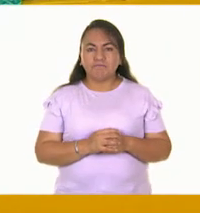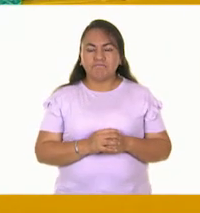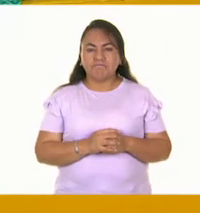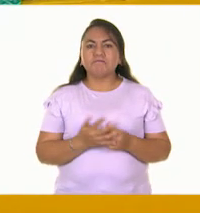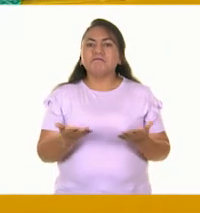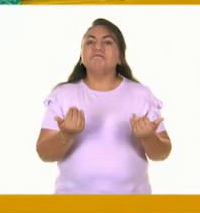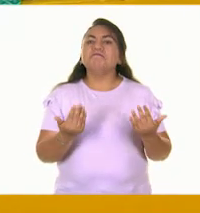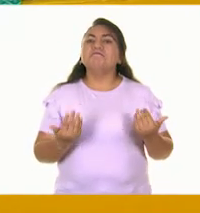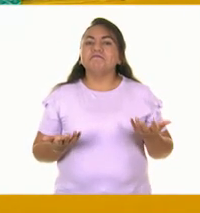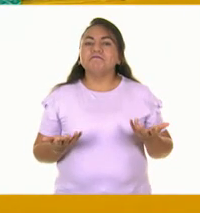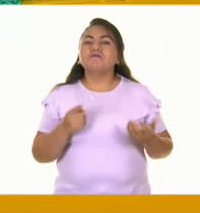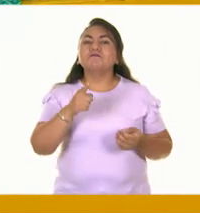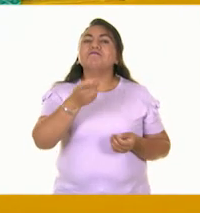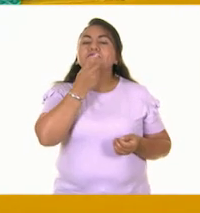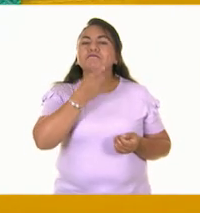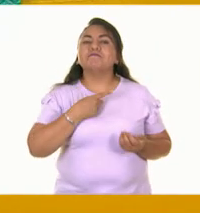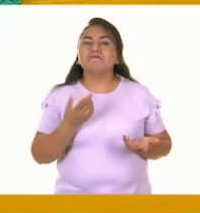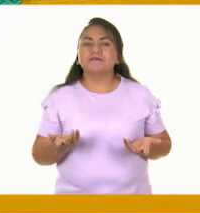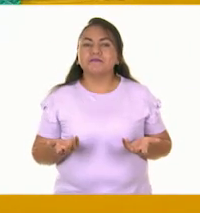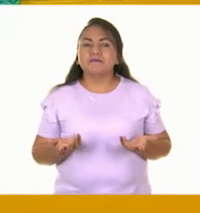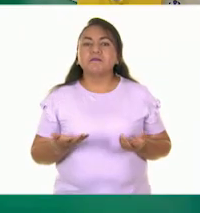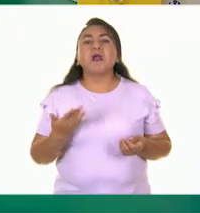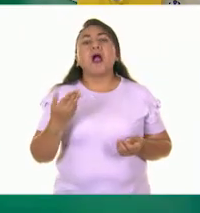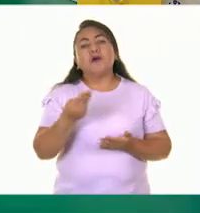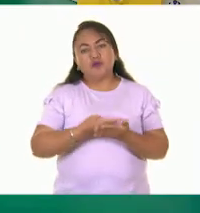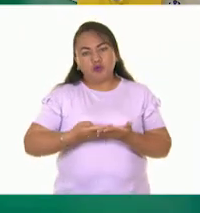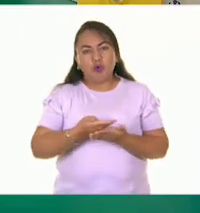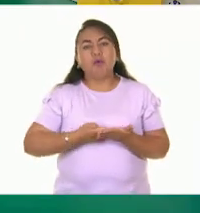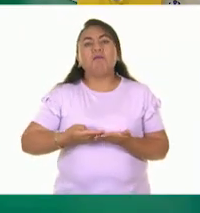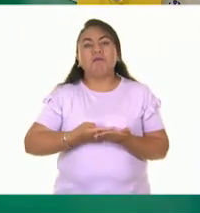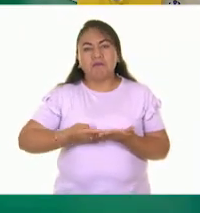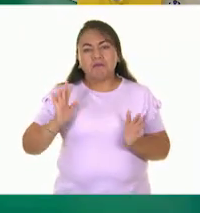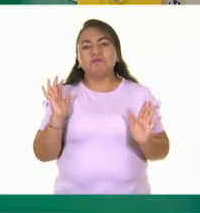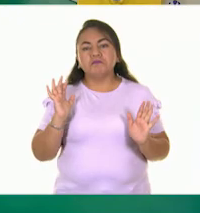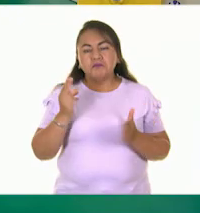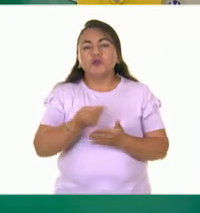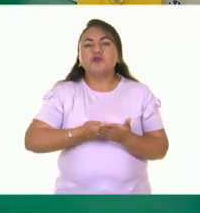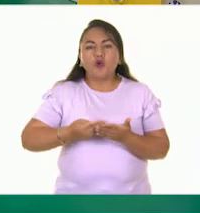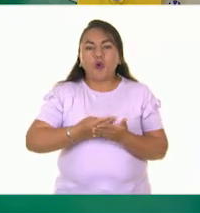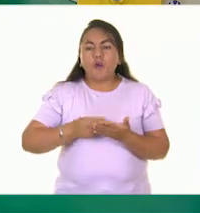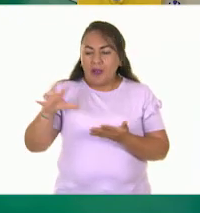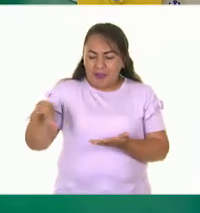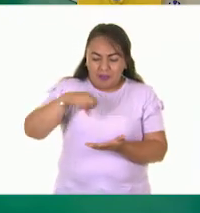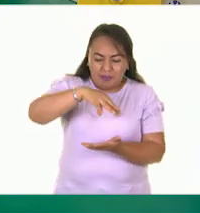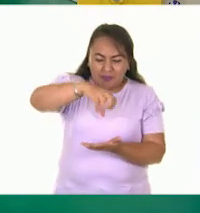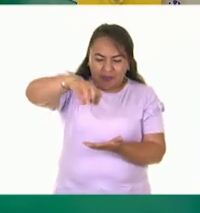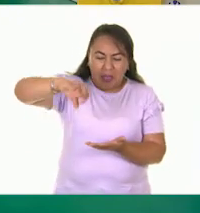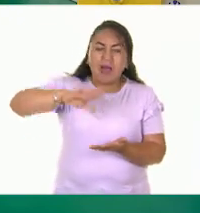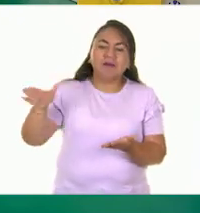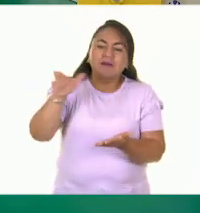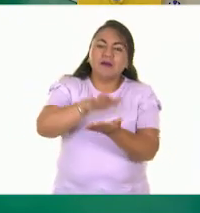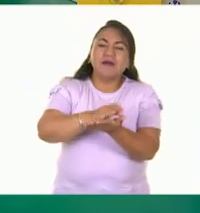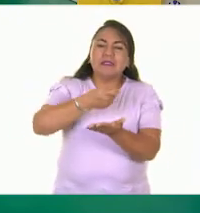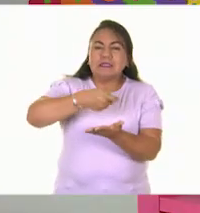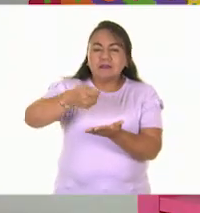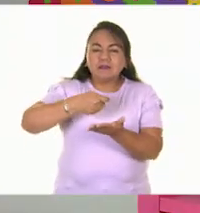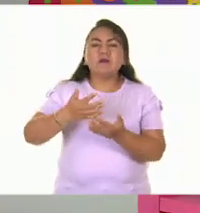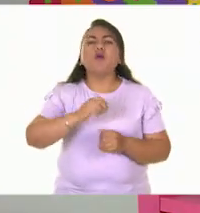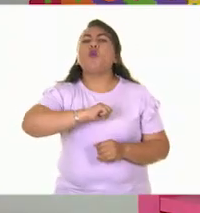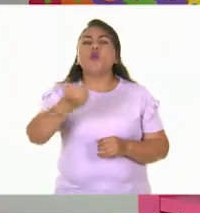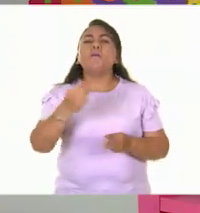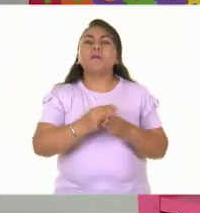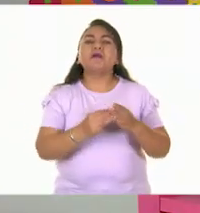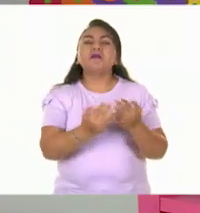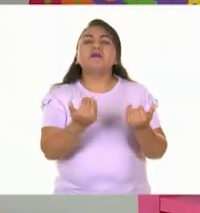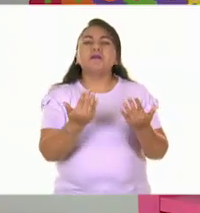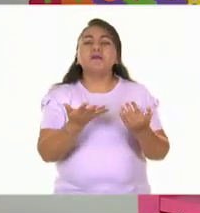A ver, ¿tú qué dices? ¿Sopa? A lo mejor poner un poquito de sopa seca, ¿verdad? Y tratar de pintar sobre ella. ¿Qué otro material se te ocurre?